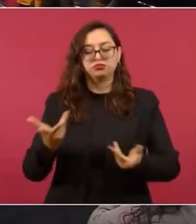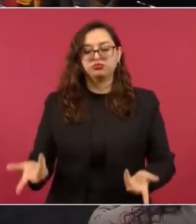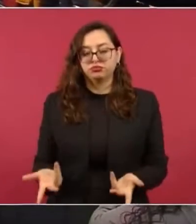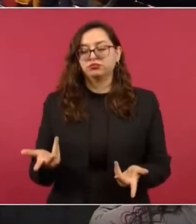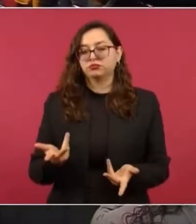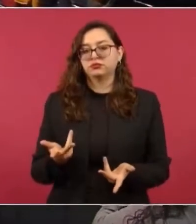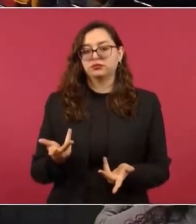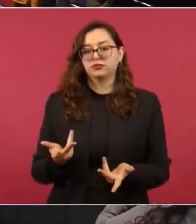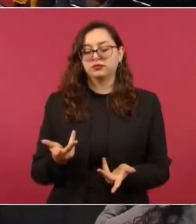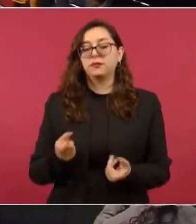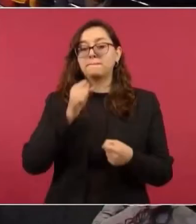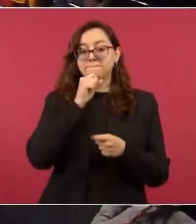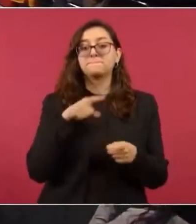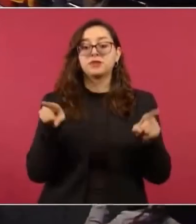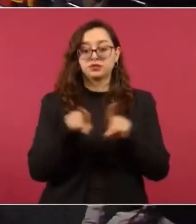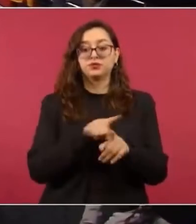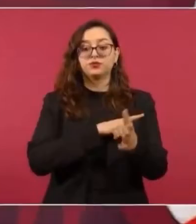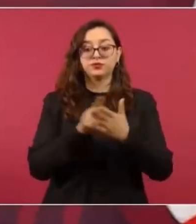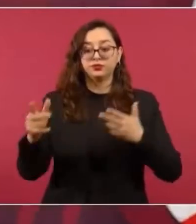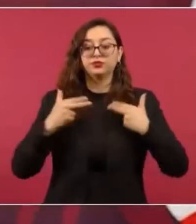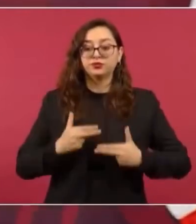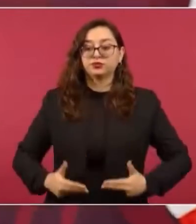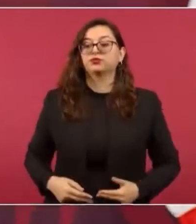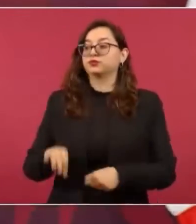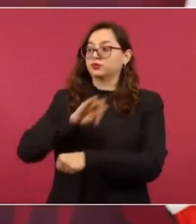protección de los derechos humanos.